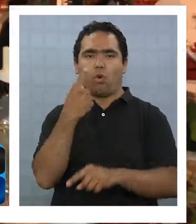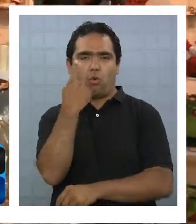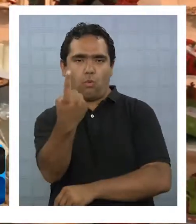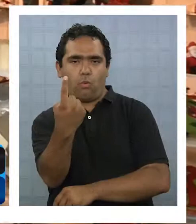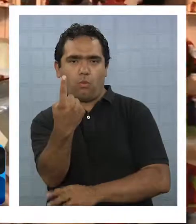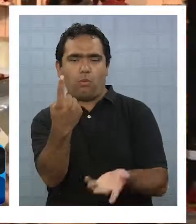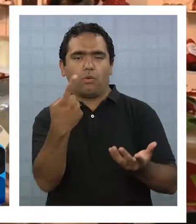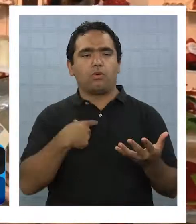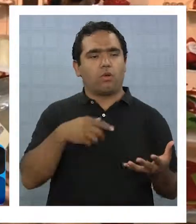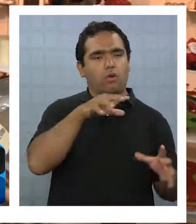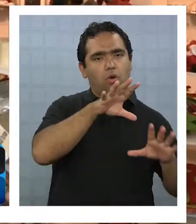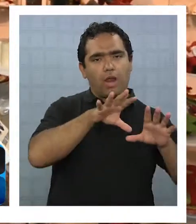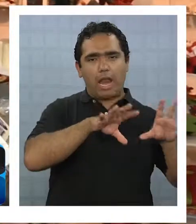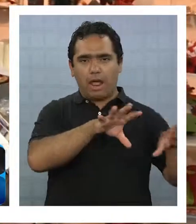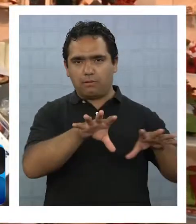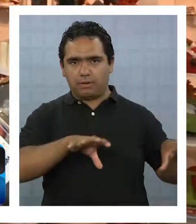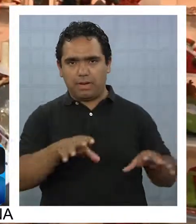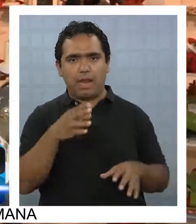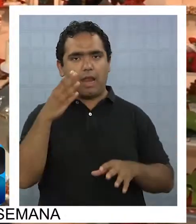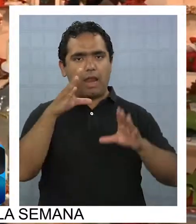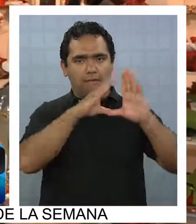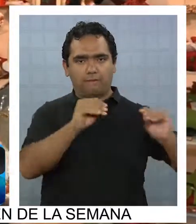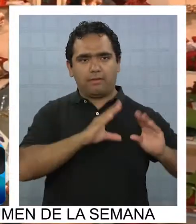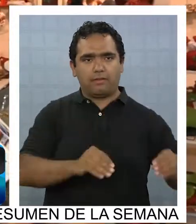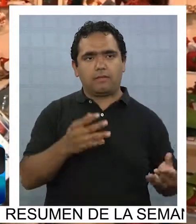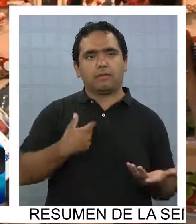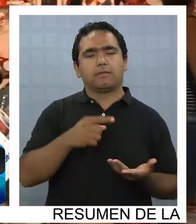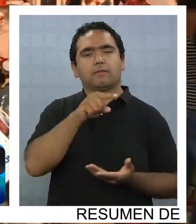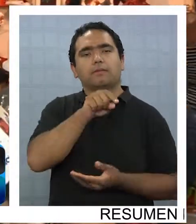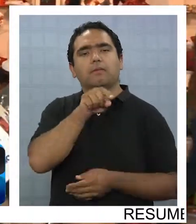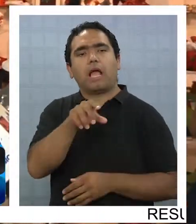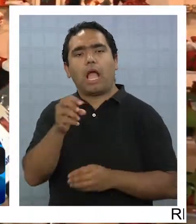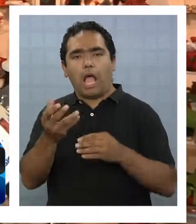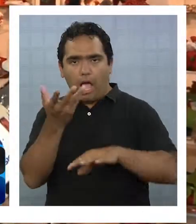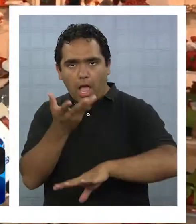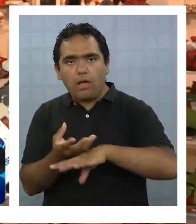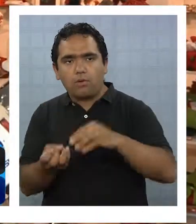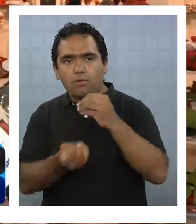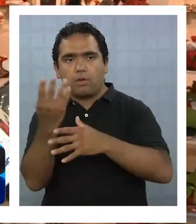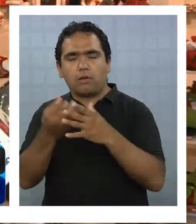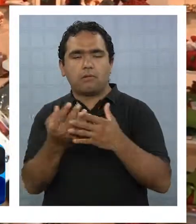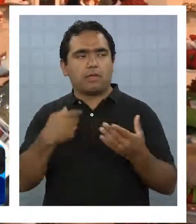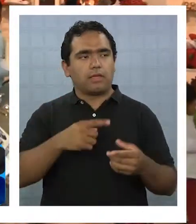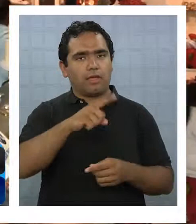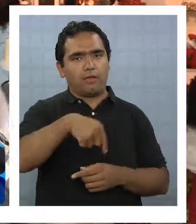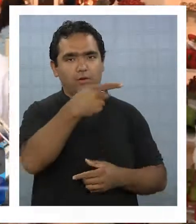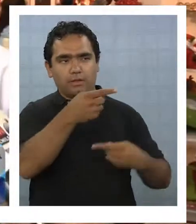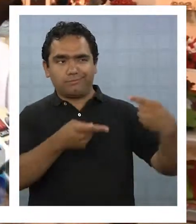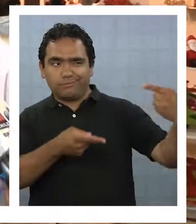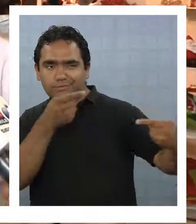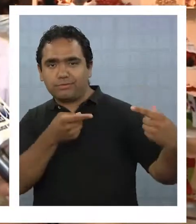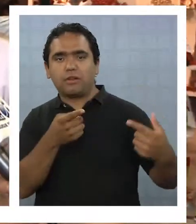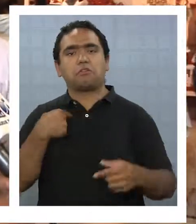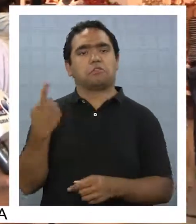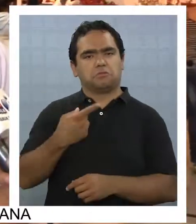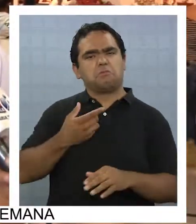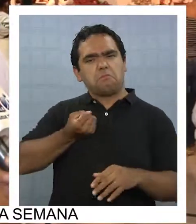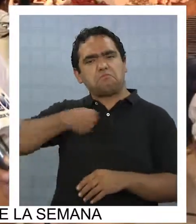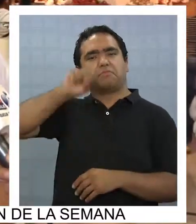Navidad... ...todo lo que son los adornos... ...tenemos muchas novedades... ...que nos diferencian de la competencia... ...como tú puedes ver, tenemos muchos